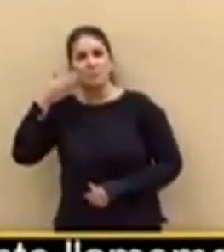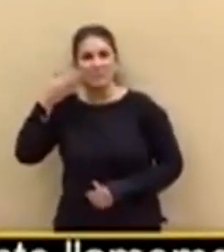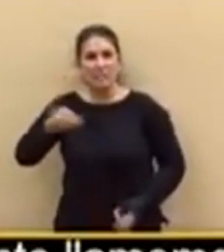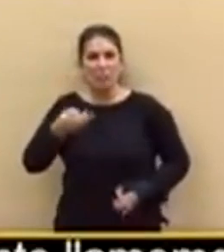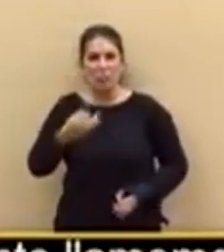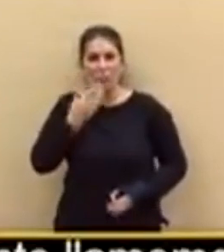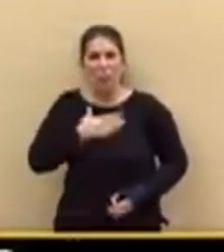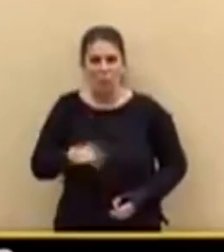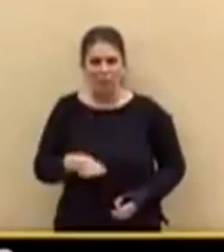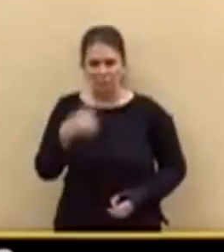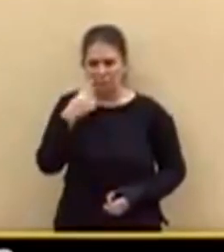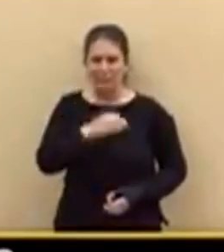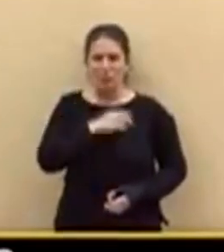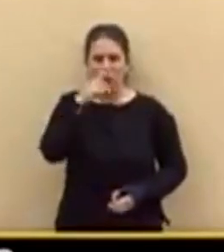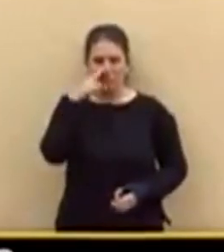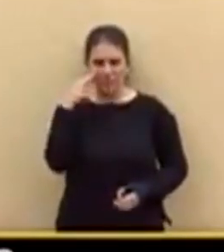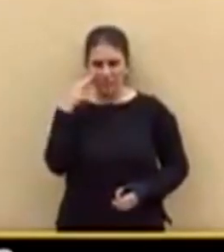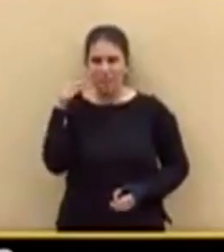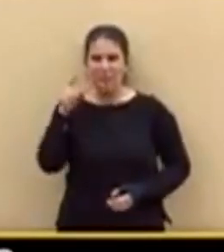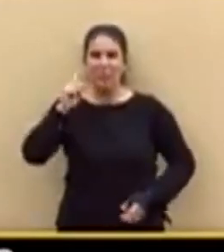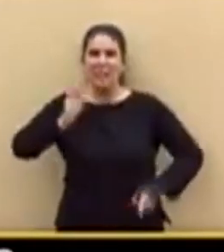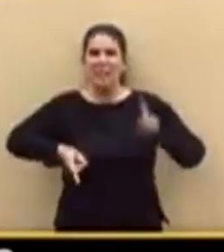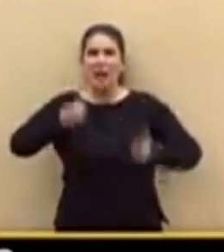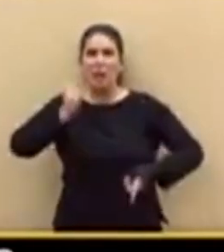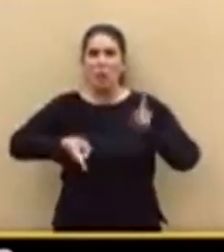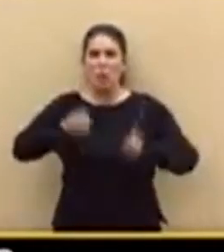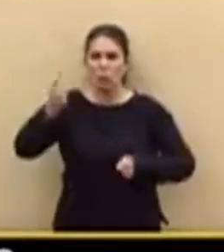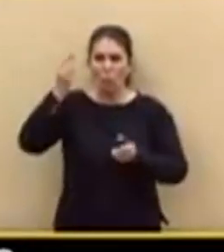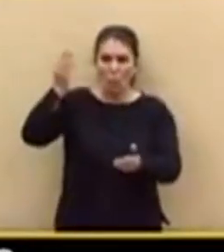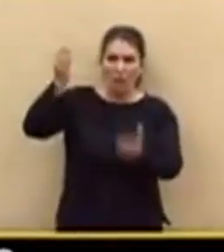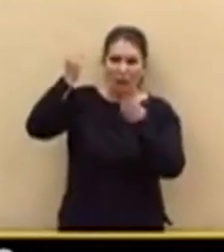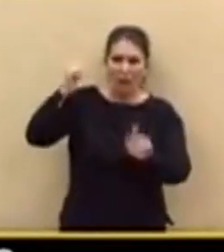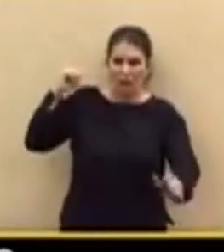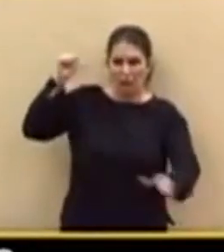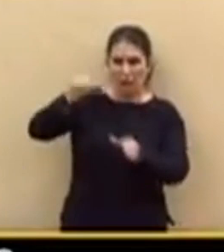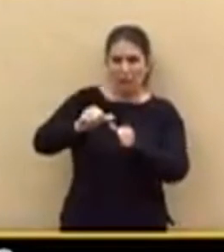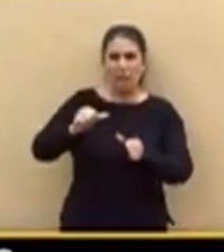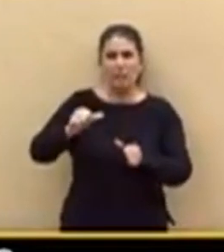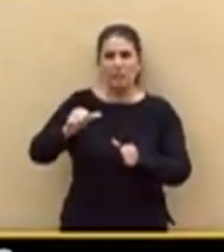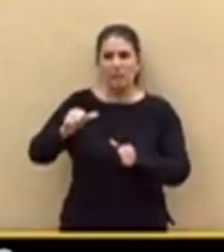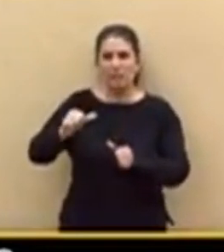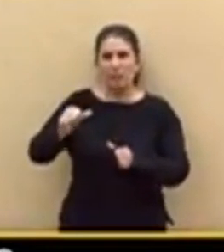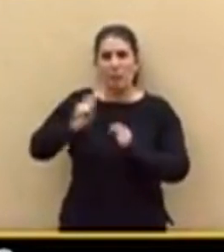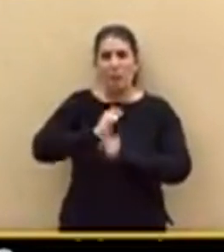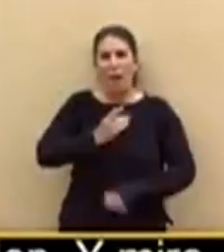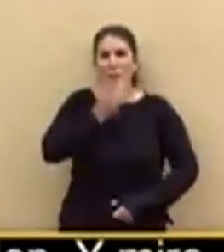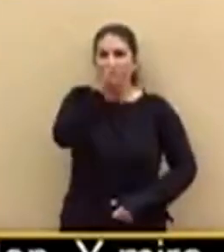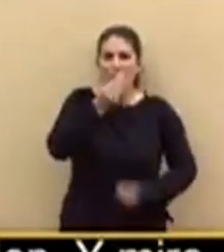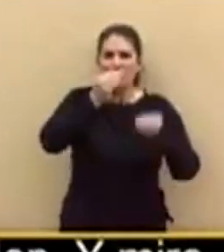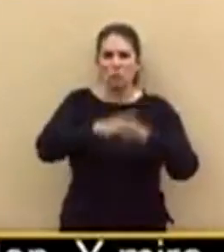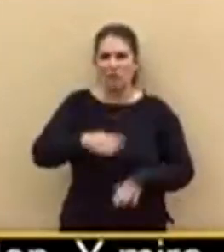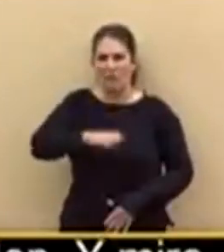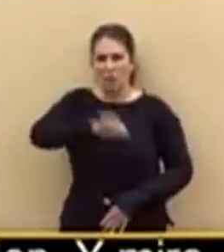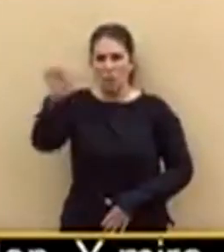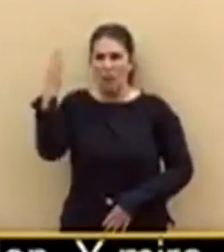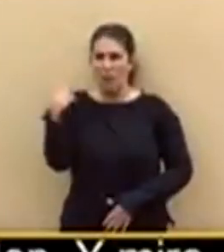Bascal, esos dictadores a los que ustedes rinden homenaje avergüenzan la historia de Europa y durante 40 años avergonzaron a